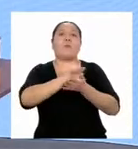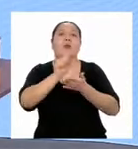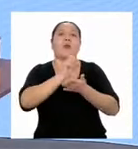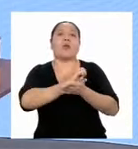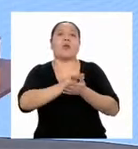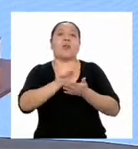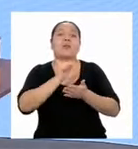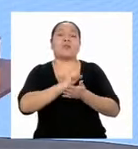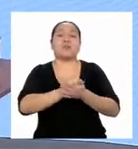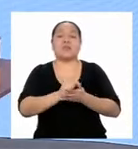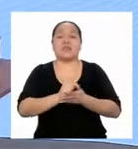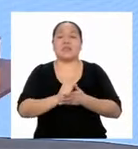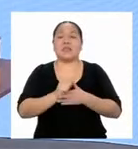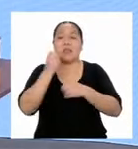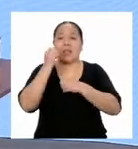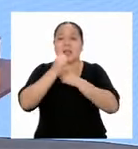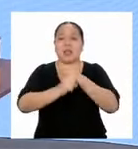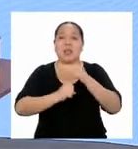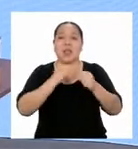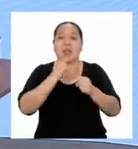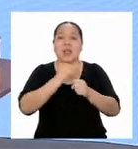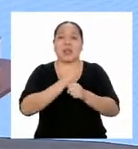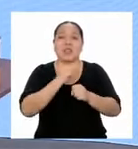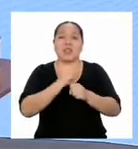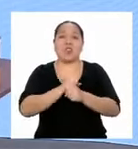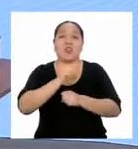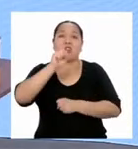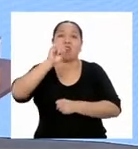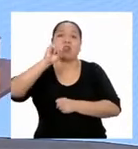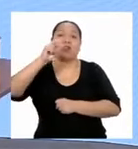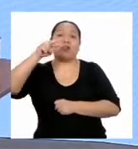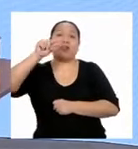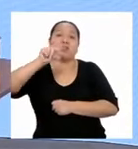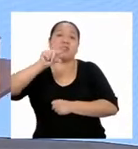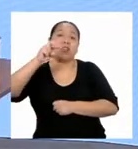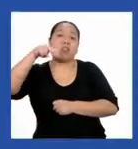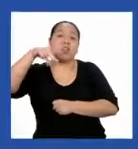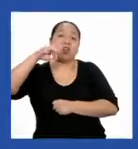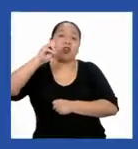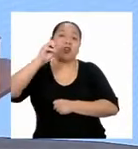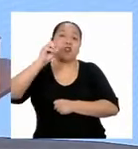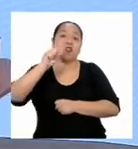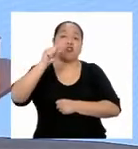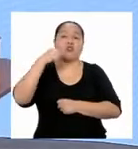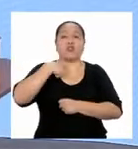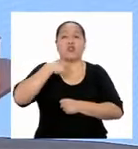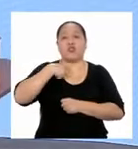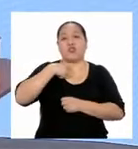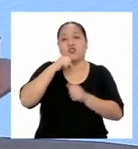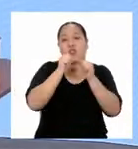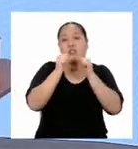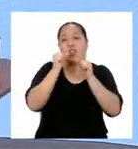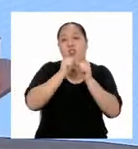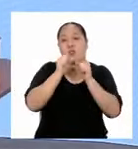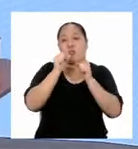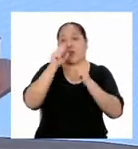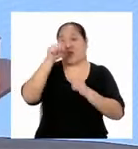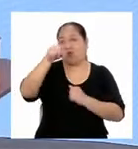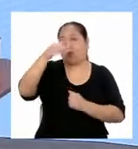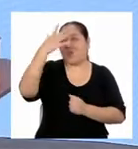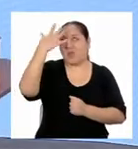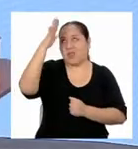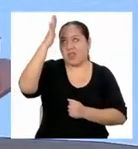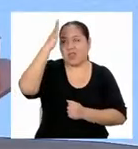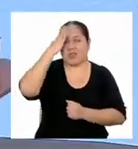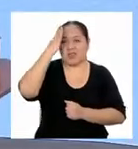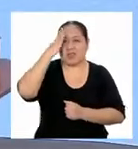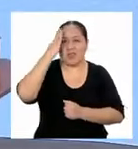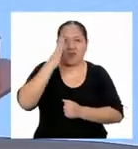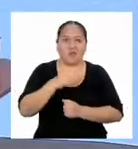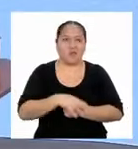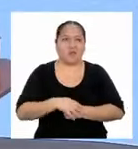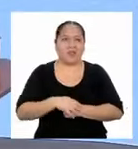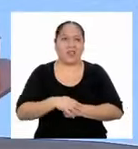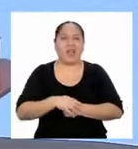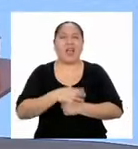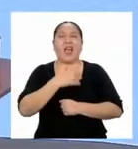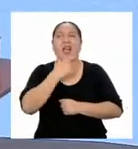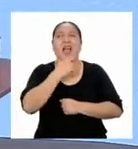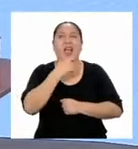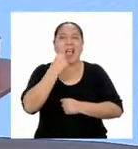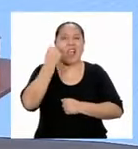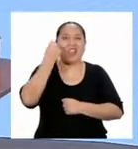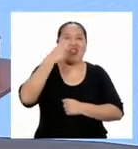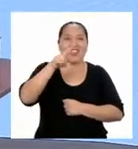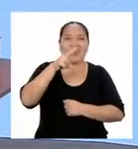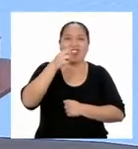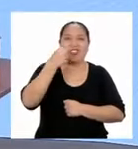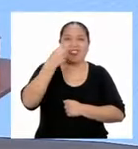Signos zodiacales. Yo soy ese número que ya tú sabes. Signos zodiacales. ¡Ah! Ya sé. Son